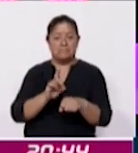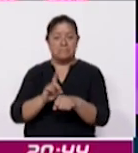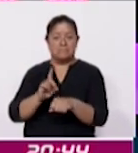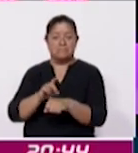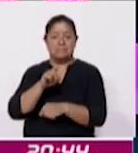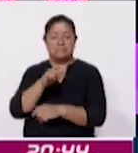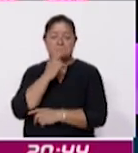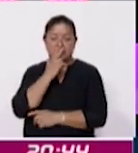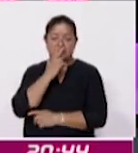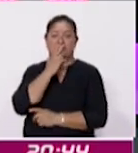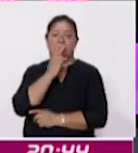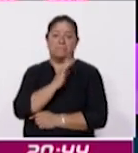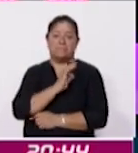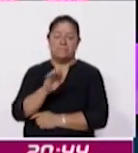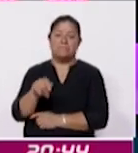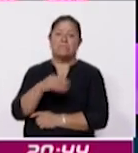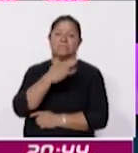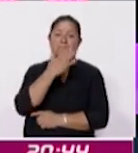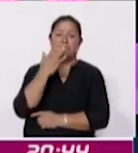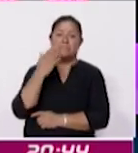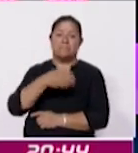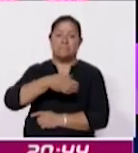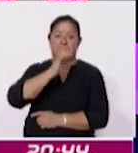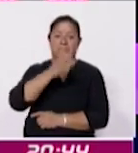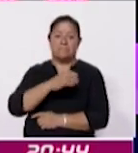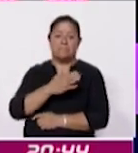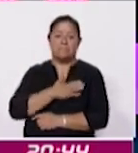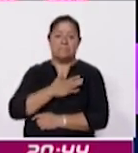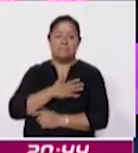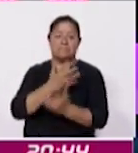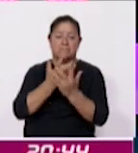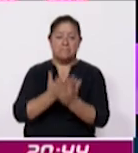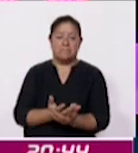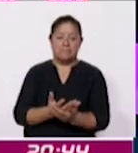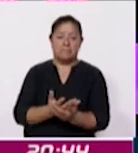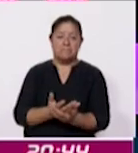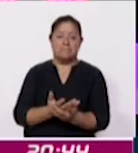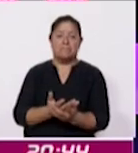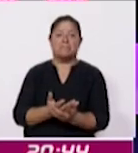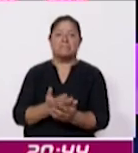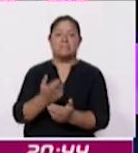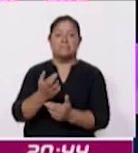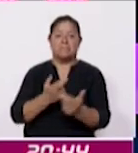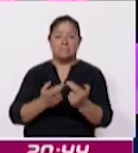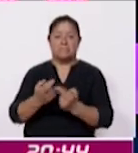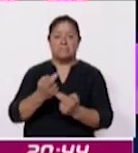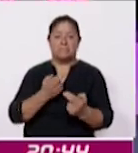disfrutar de esta deliciosa bebida Nosotros vamos a hacer un corte volvemos enseguida Es breve